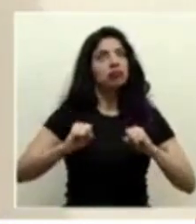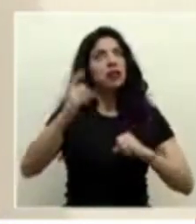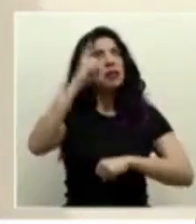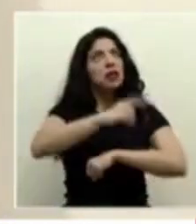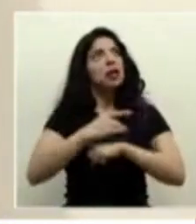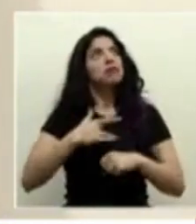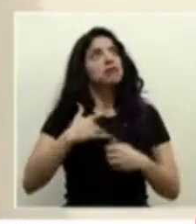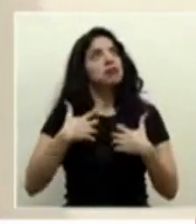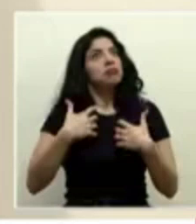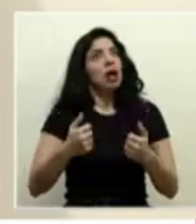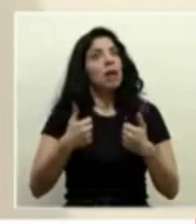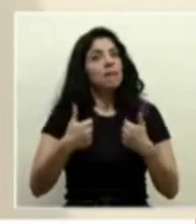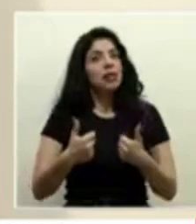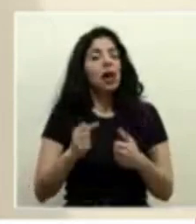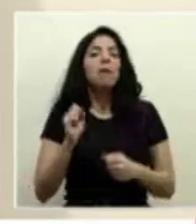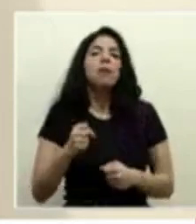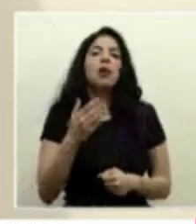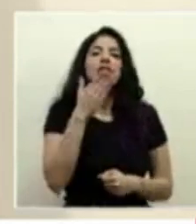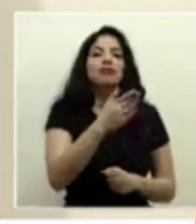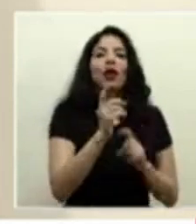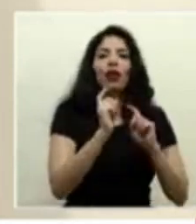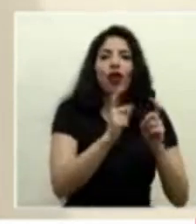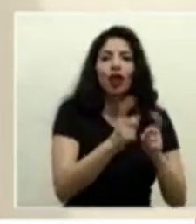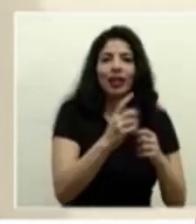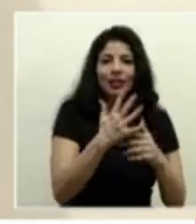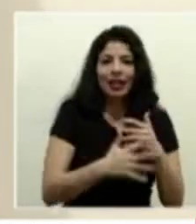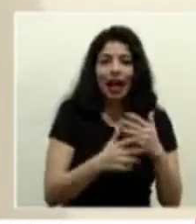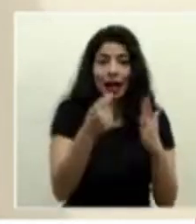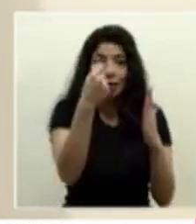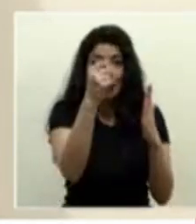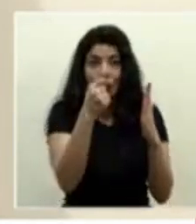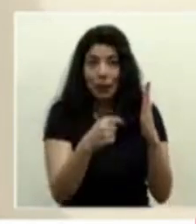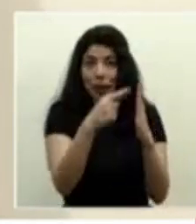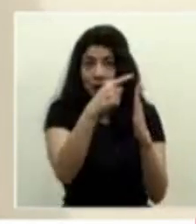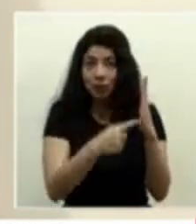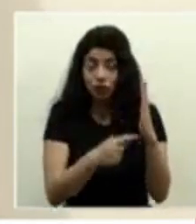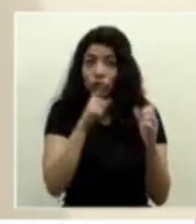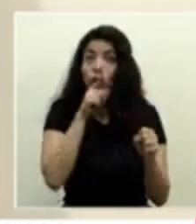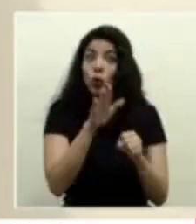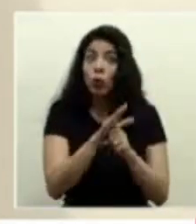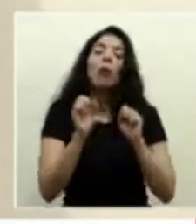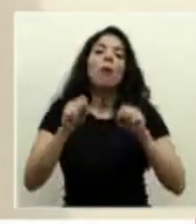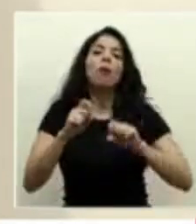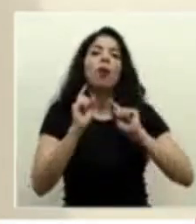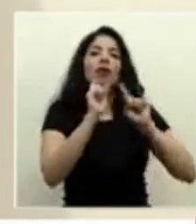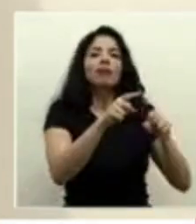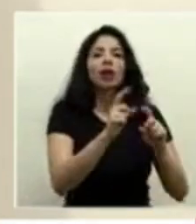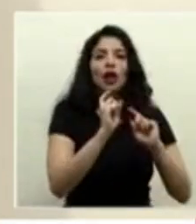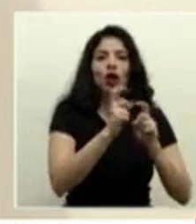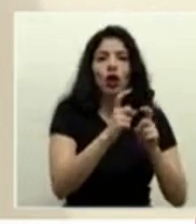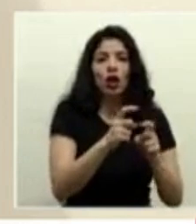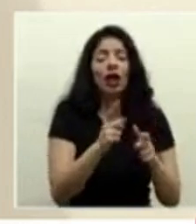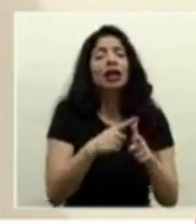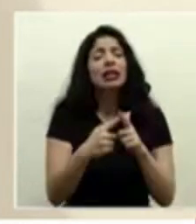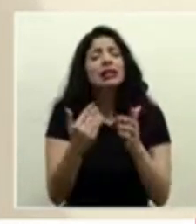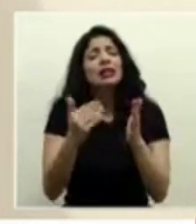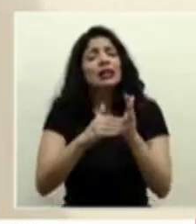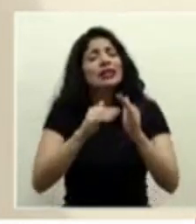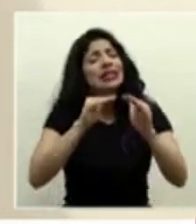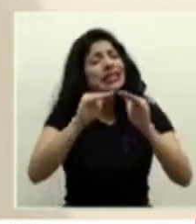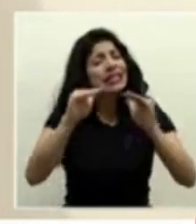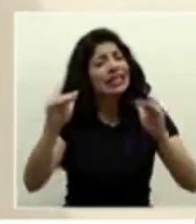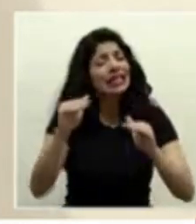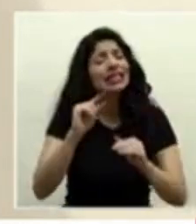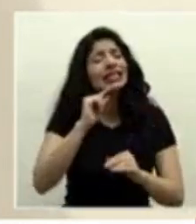saludable estos son criterios que buscamos y de nuevo hacemos ese fuerte llamado